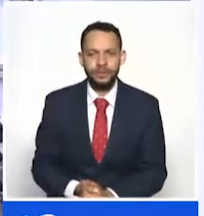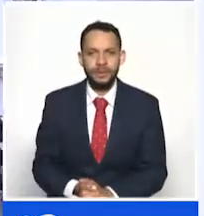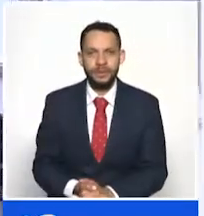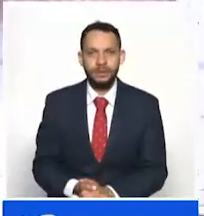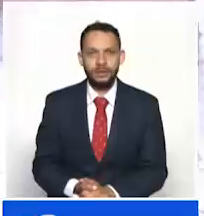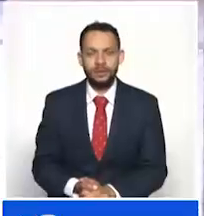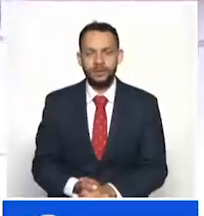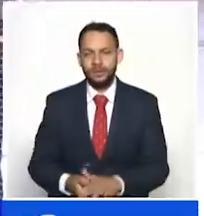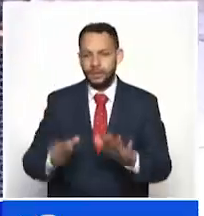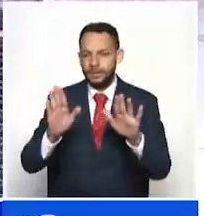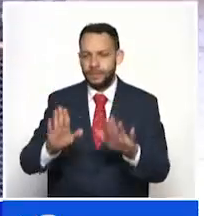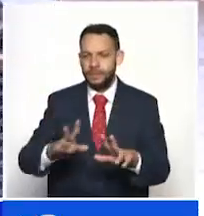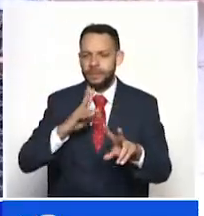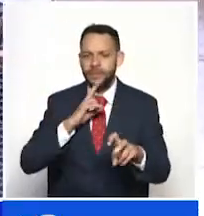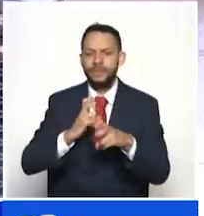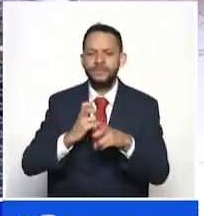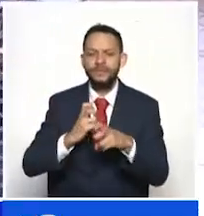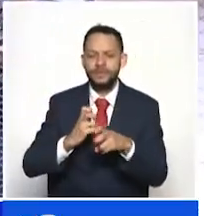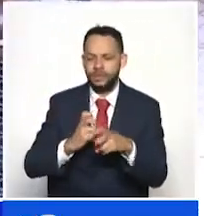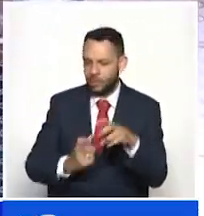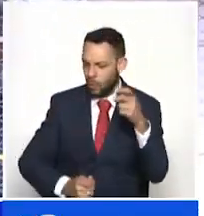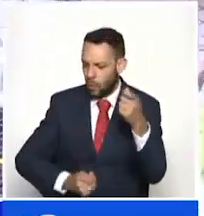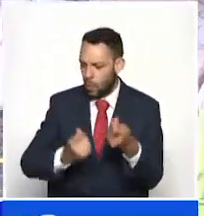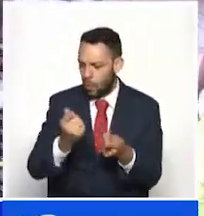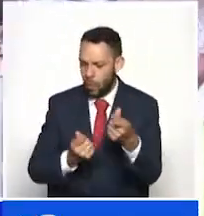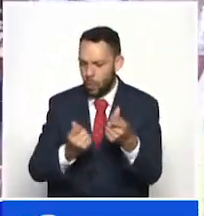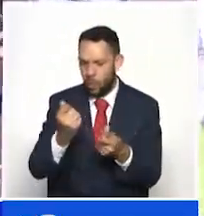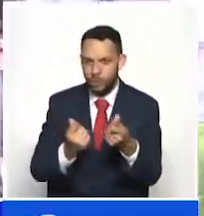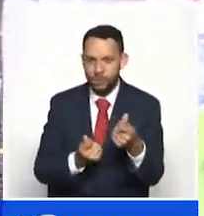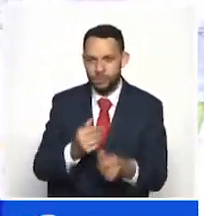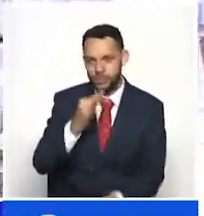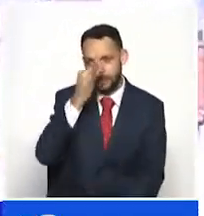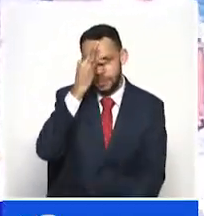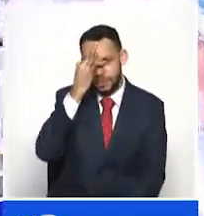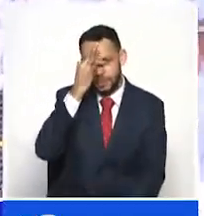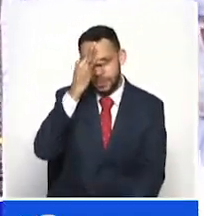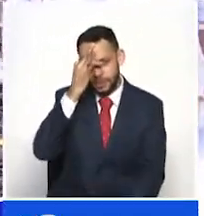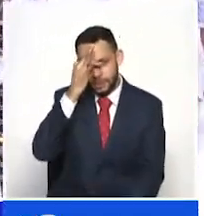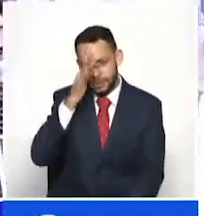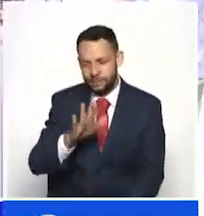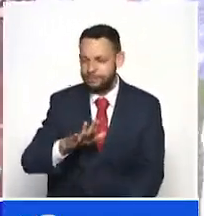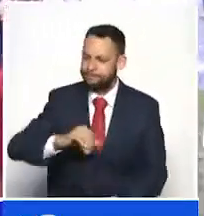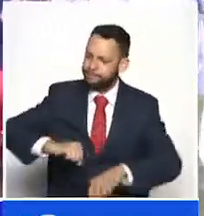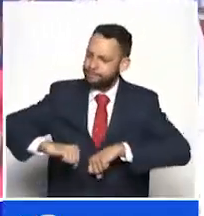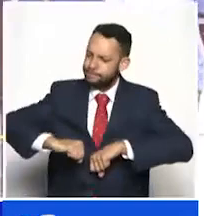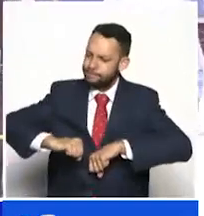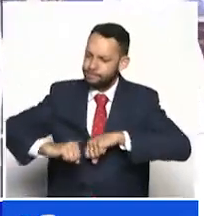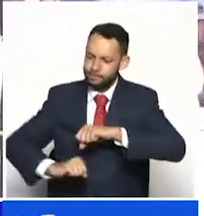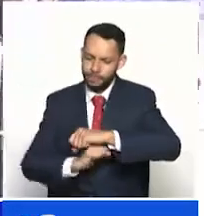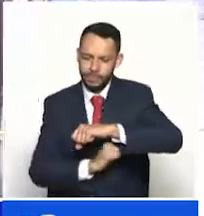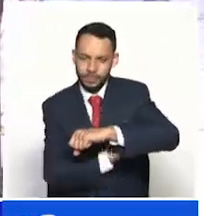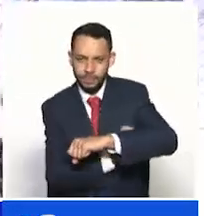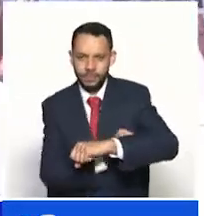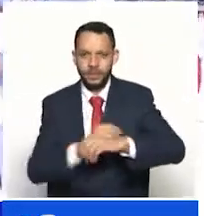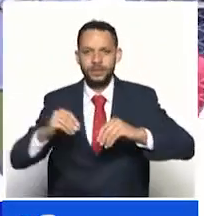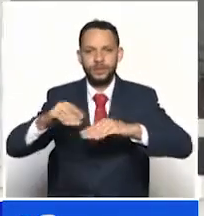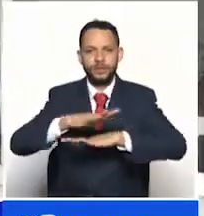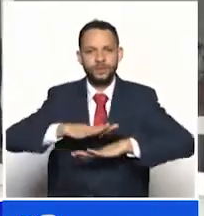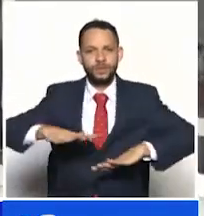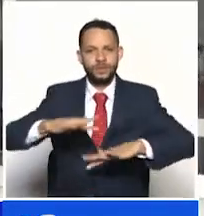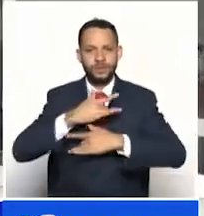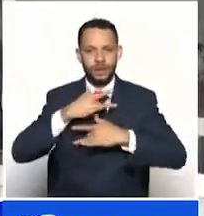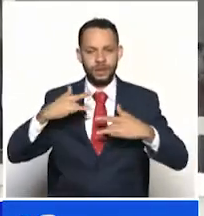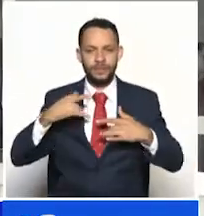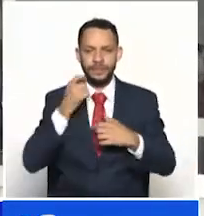Ante la difícil situación económica por la que atraviesan los hospitales de la red pública del departamento la Dirección Territorial de Salud y la